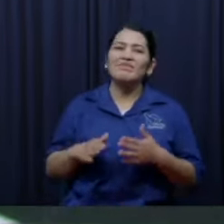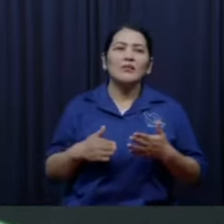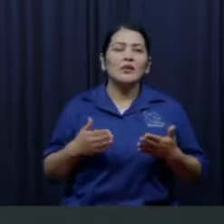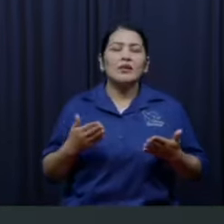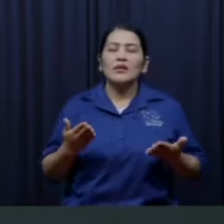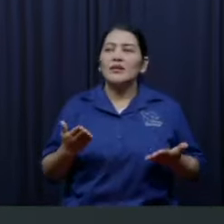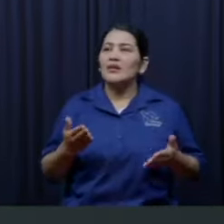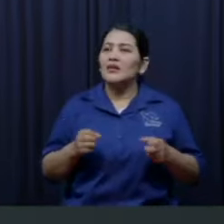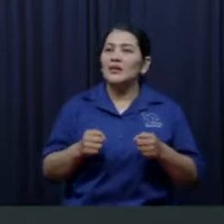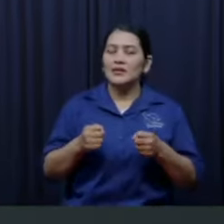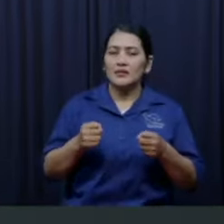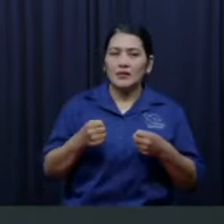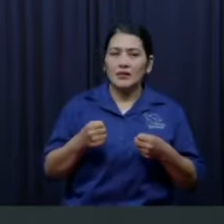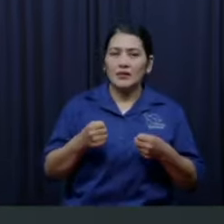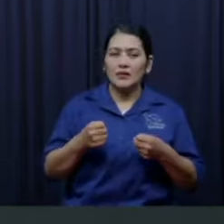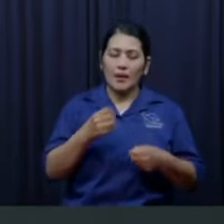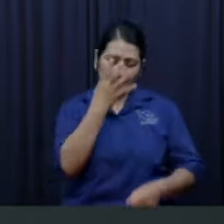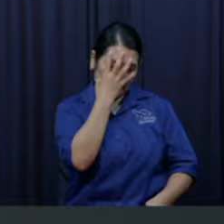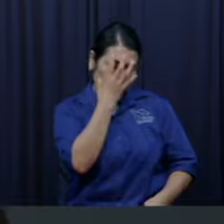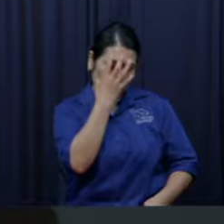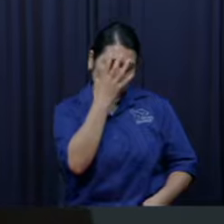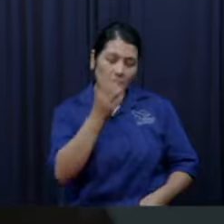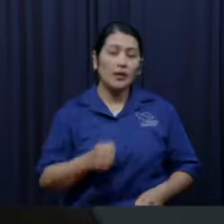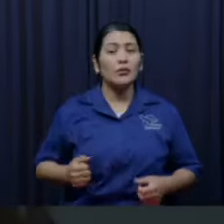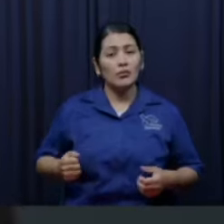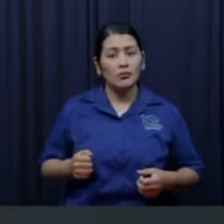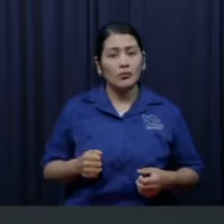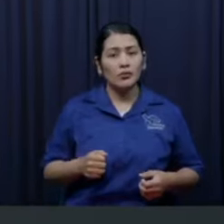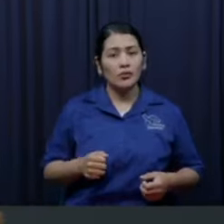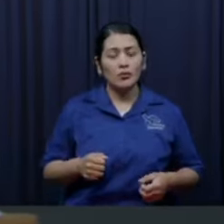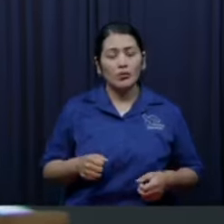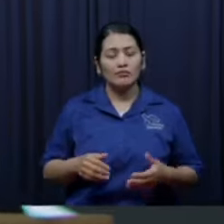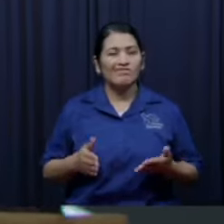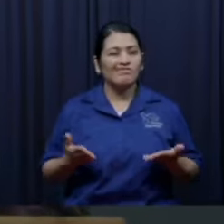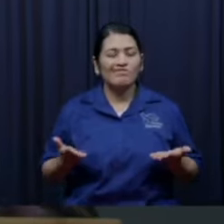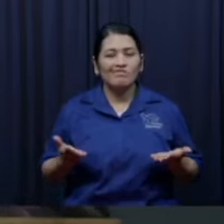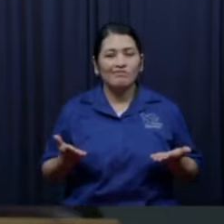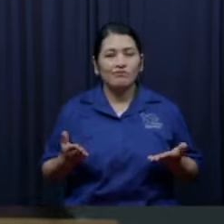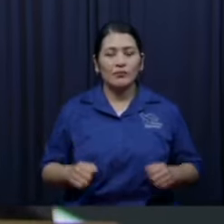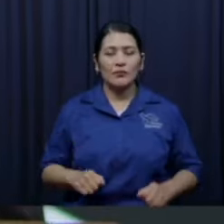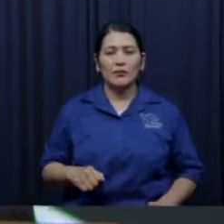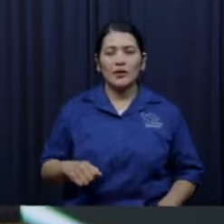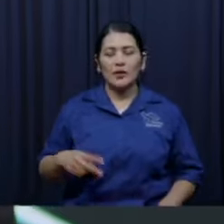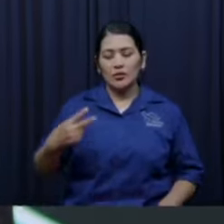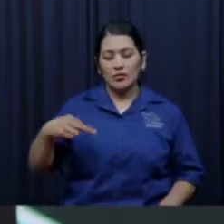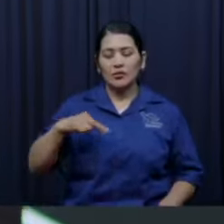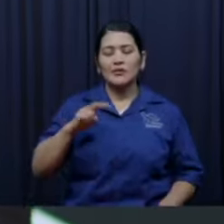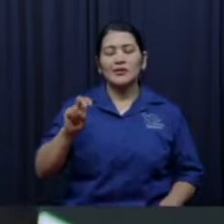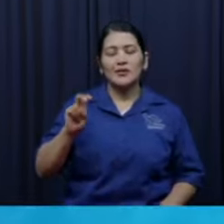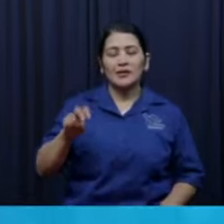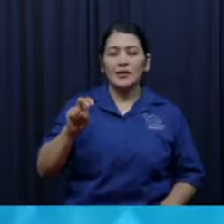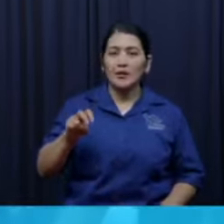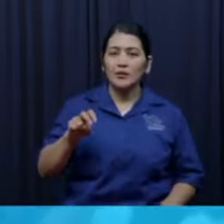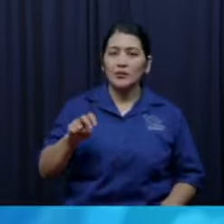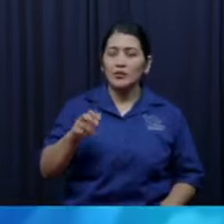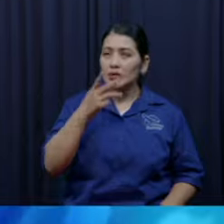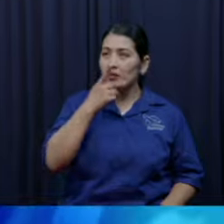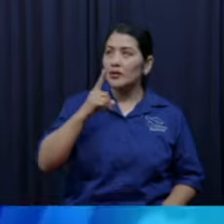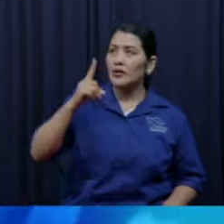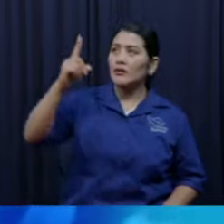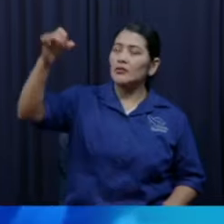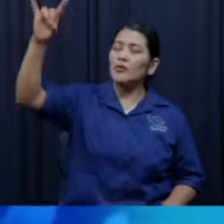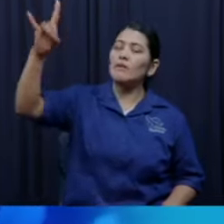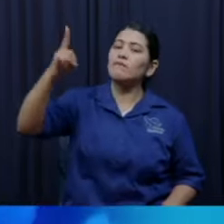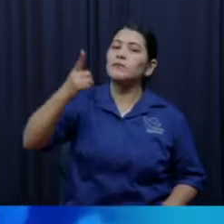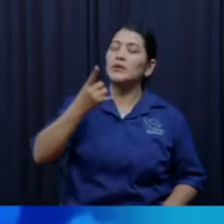marcado. A un niño lo puede marcar cualquier evento y ese evento quedó marcado en el alma y si